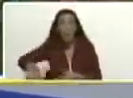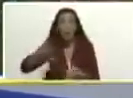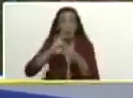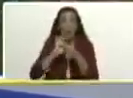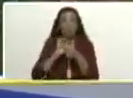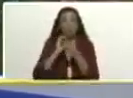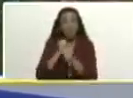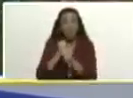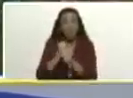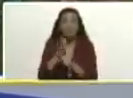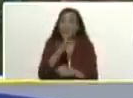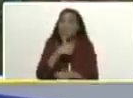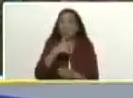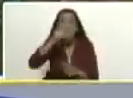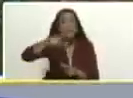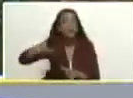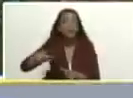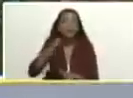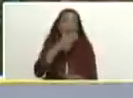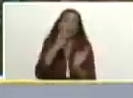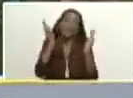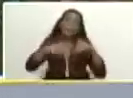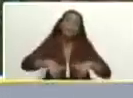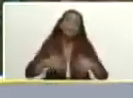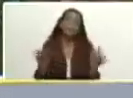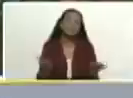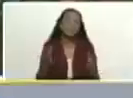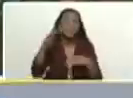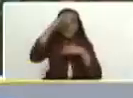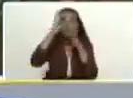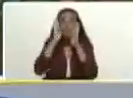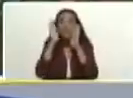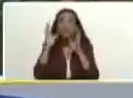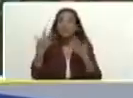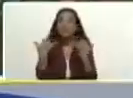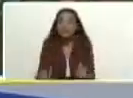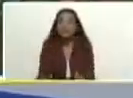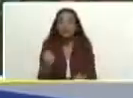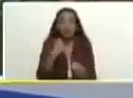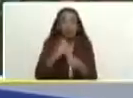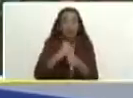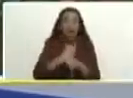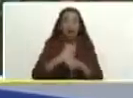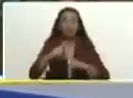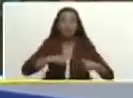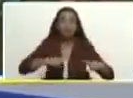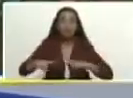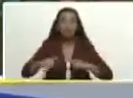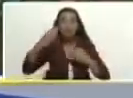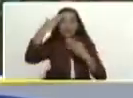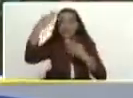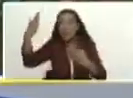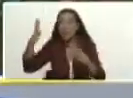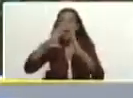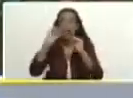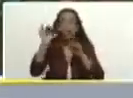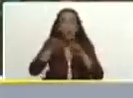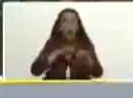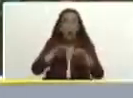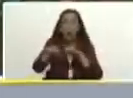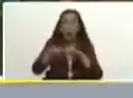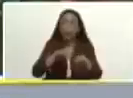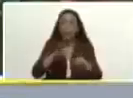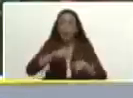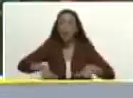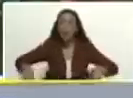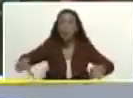sin el pueblo nada escuchando y actuando así que mi saludo a toda la comunidad de